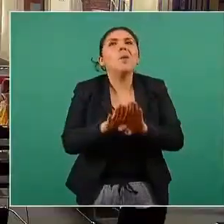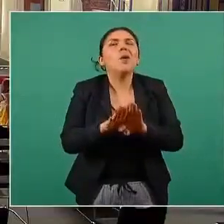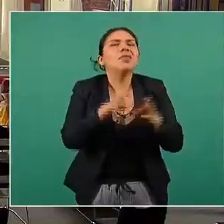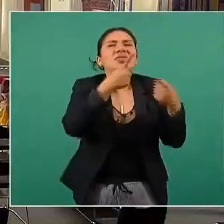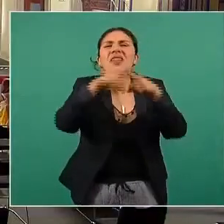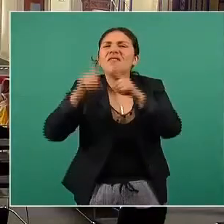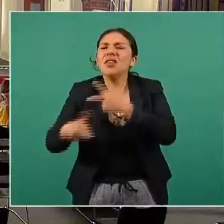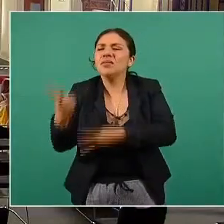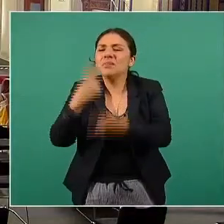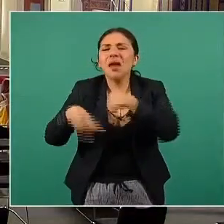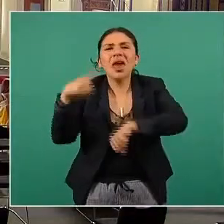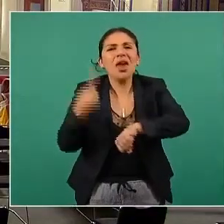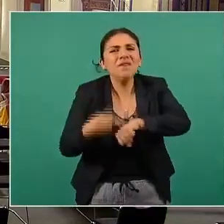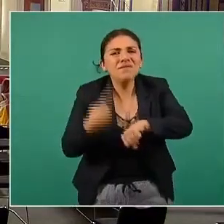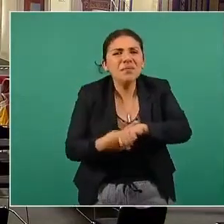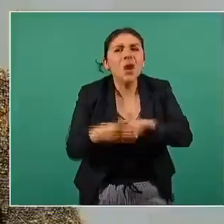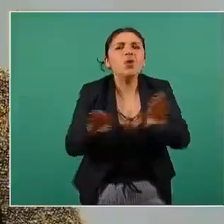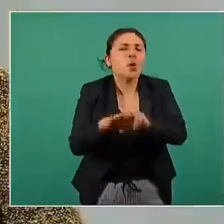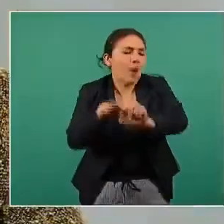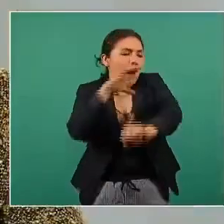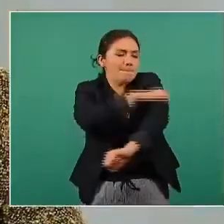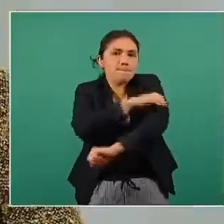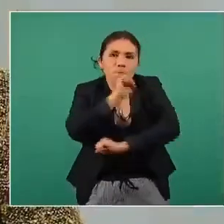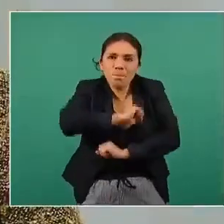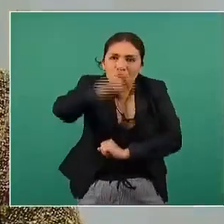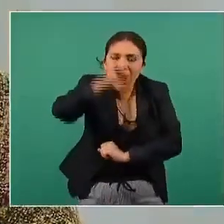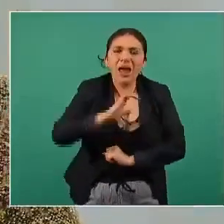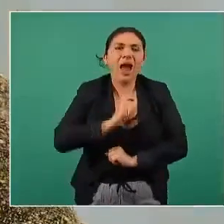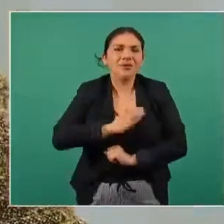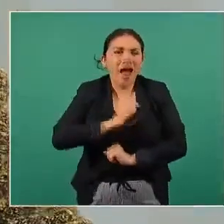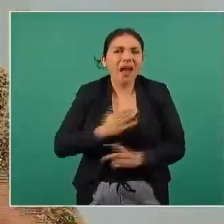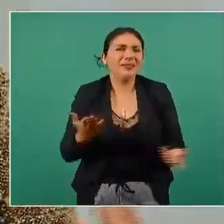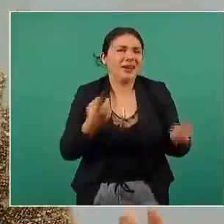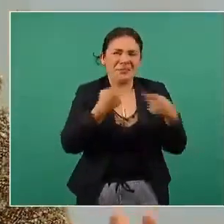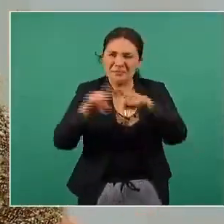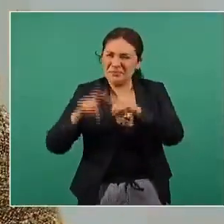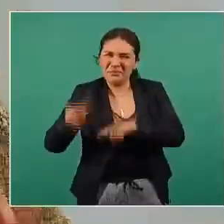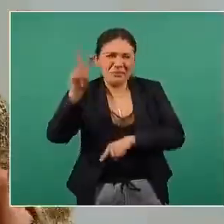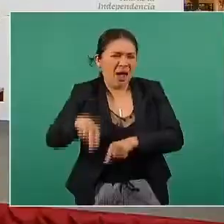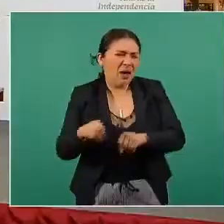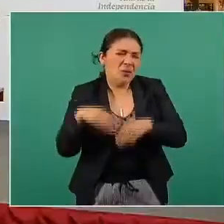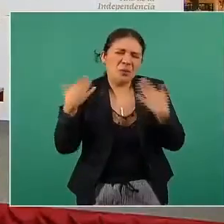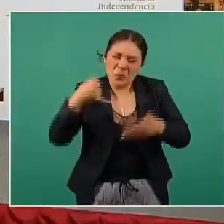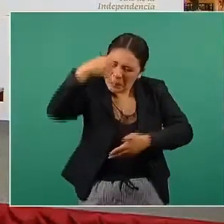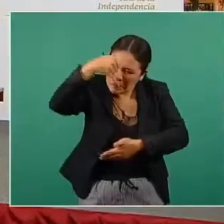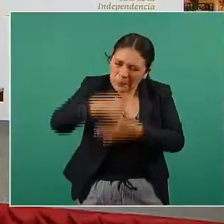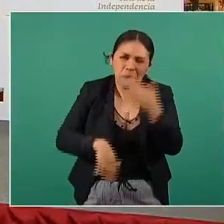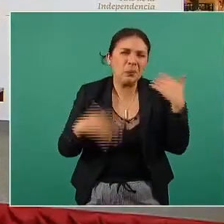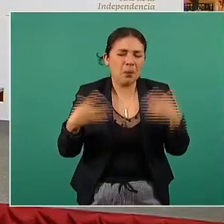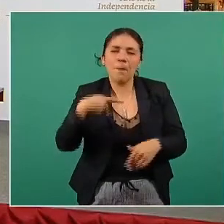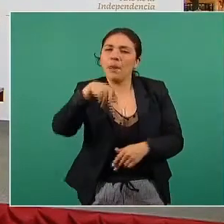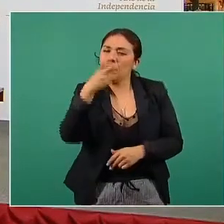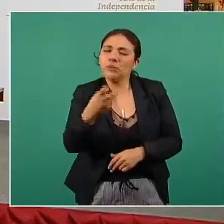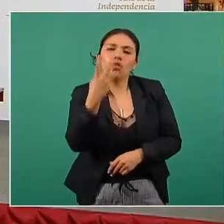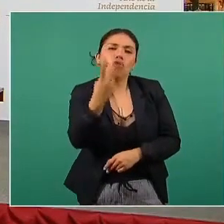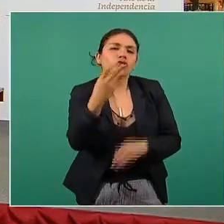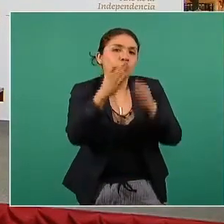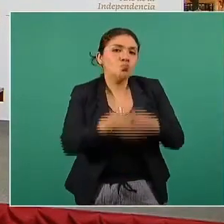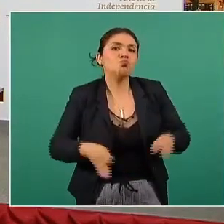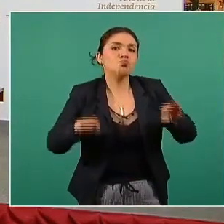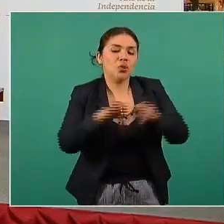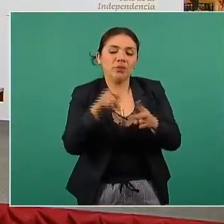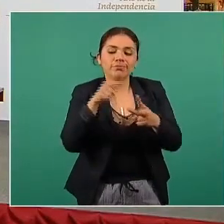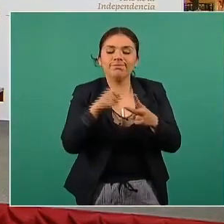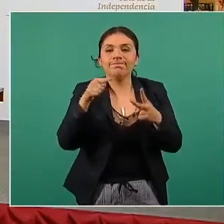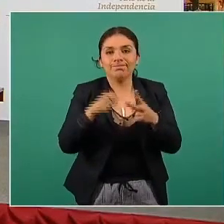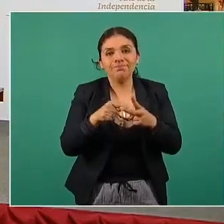diversas enfermedades crónicas como hipertensión cáncer etc y bueno es todo un mundo pero básicamente esos son los dos los dos